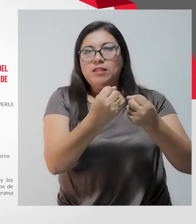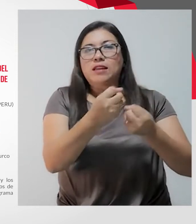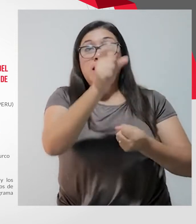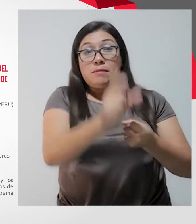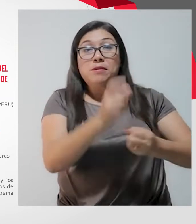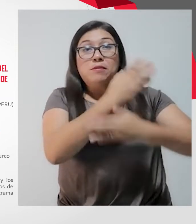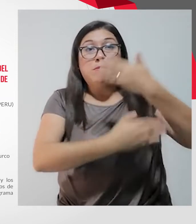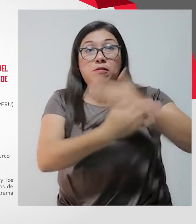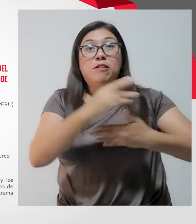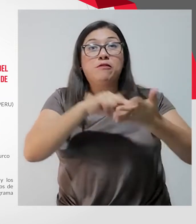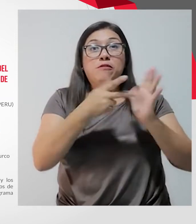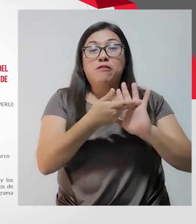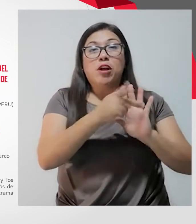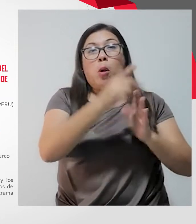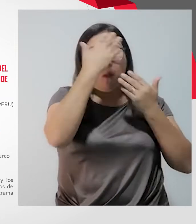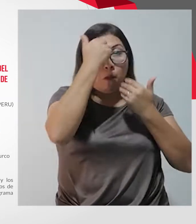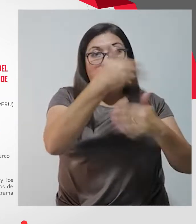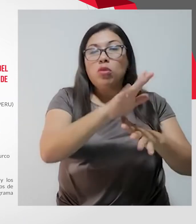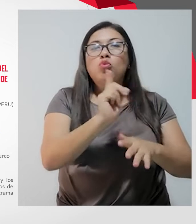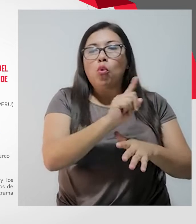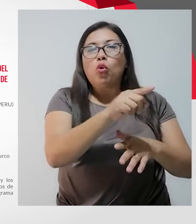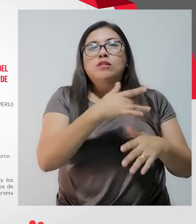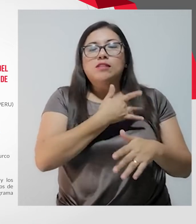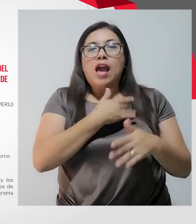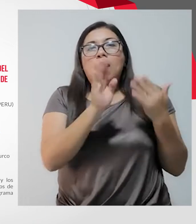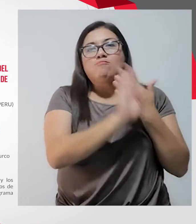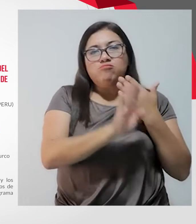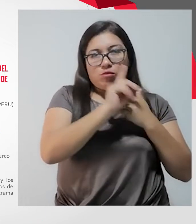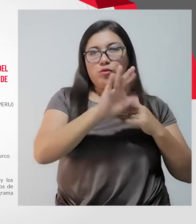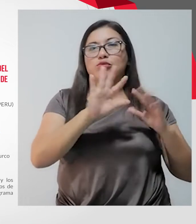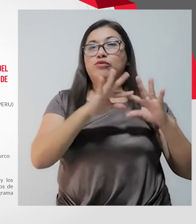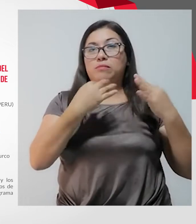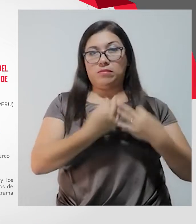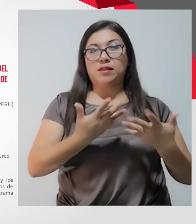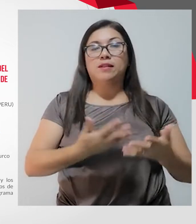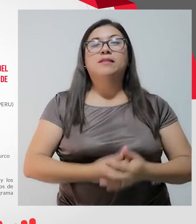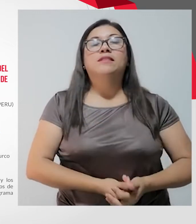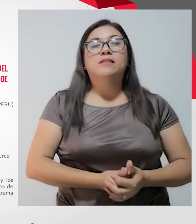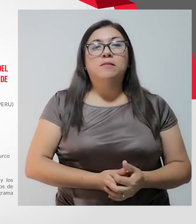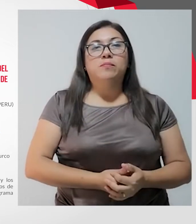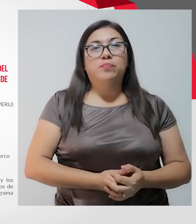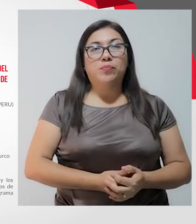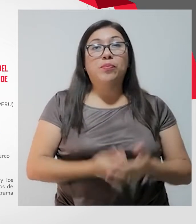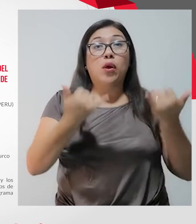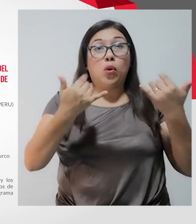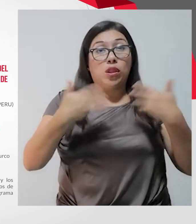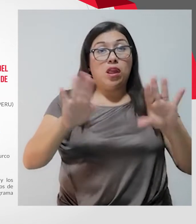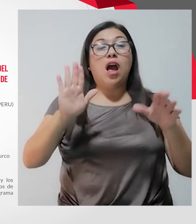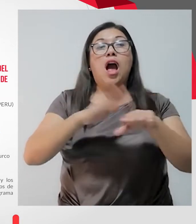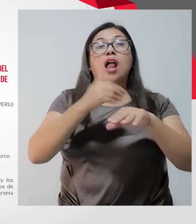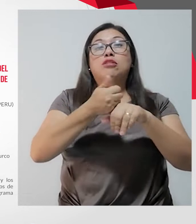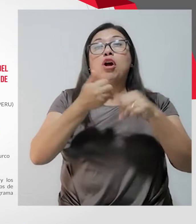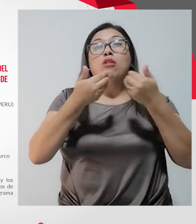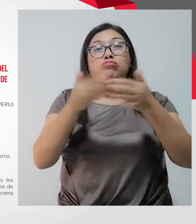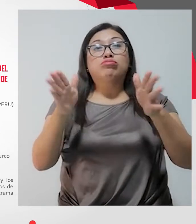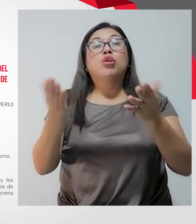discapacidad no termine en desprotección, ¿no? Este, ahora hemos inaugurado